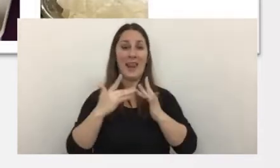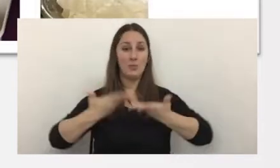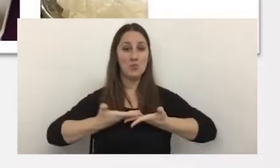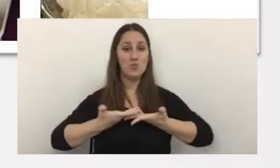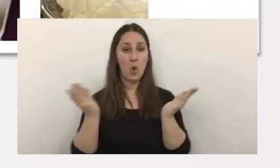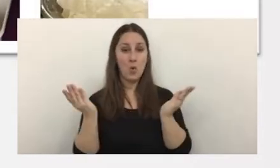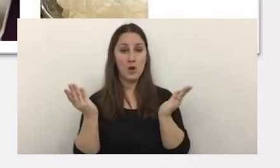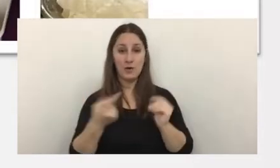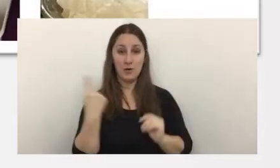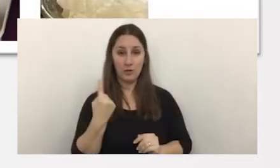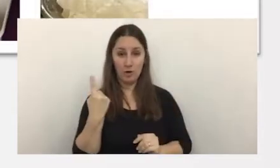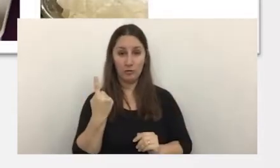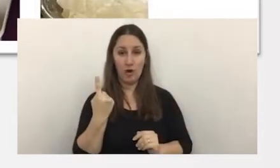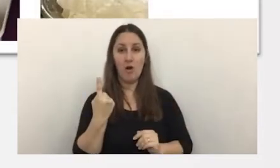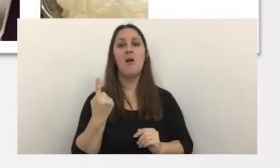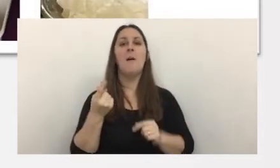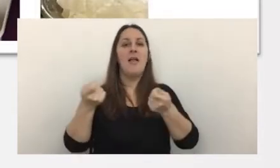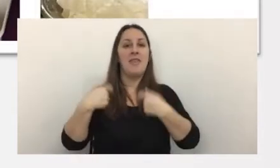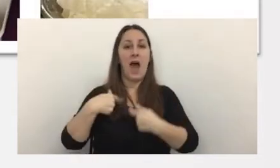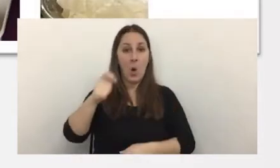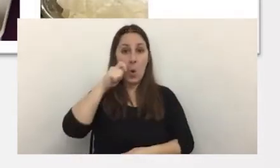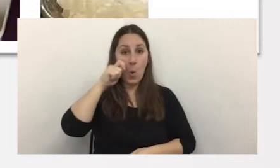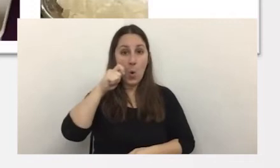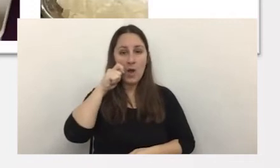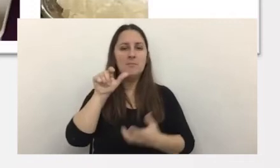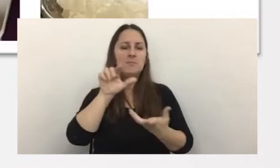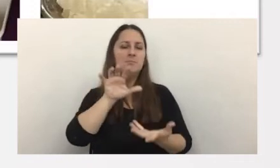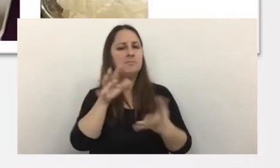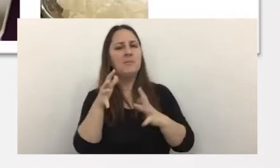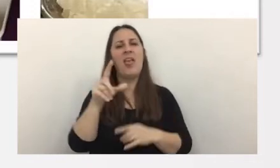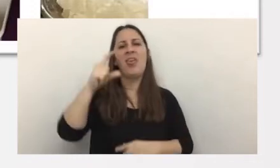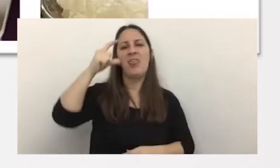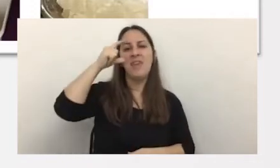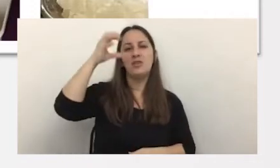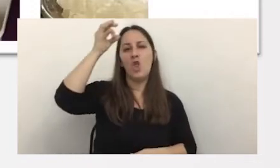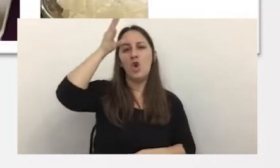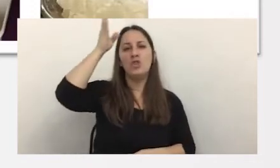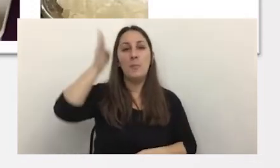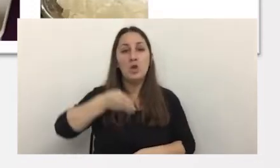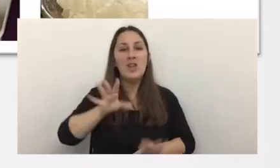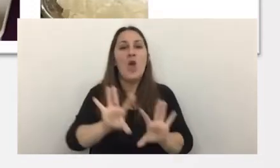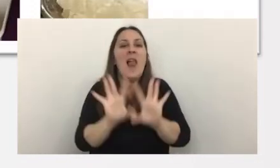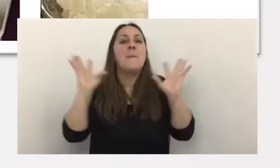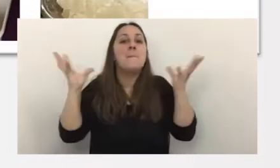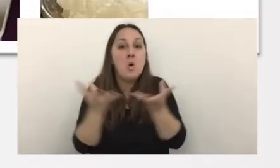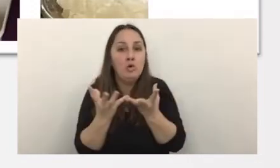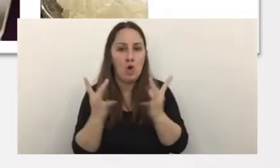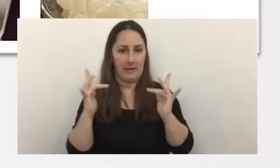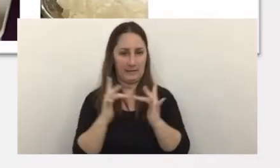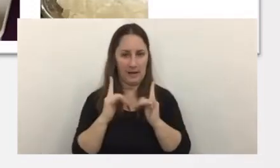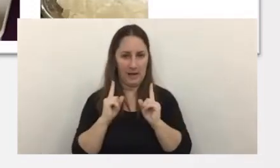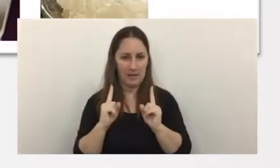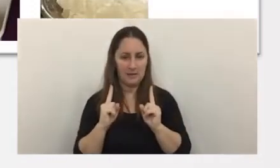con los índices que nos provee especialmente Google es aproximadamente entre el 10 y el 12% del universo de internet luego